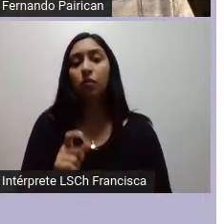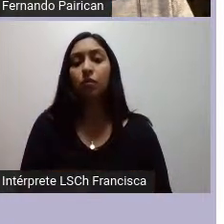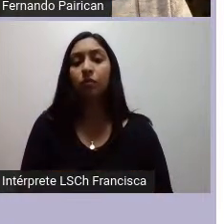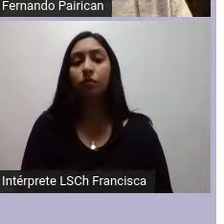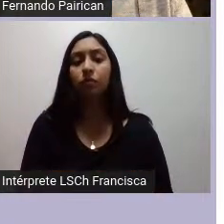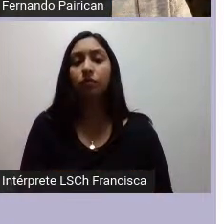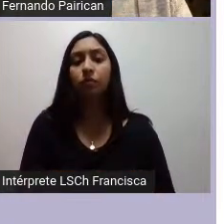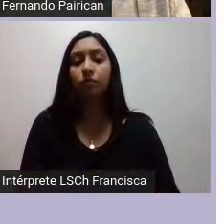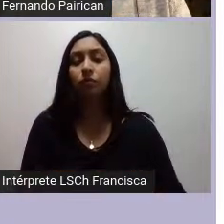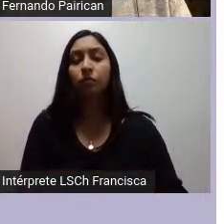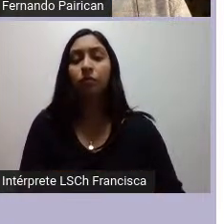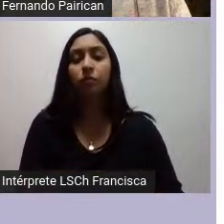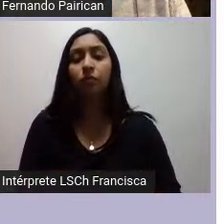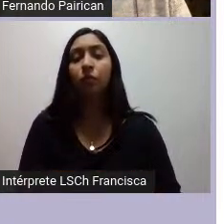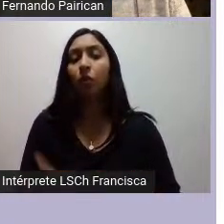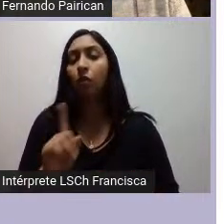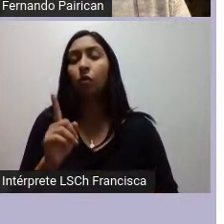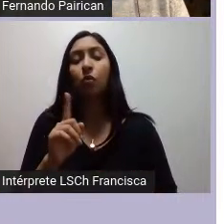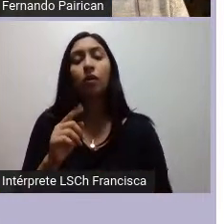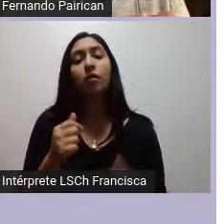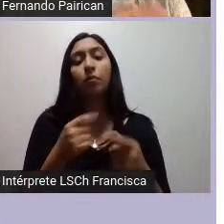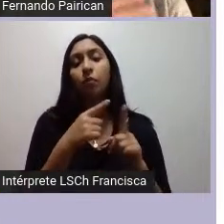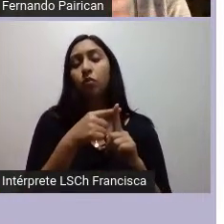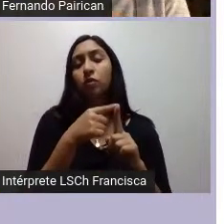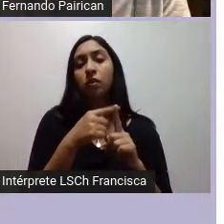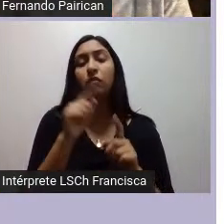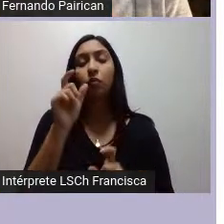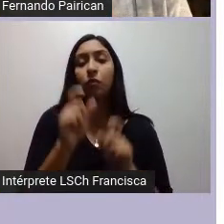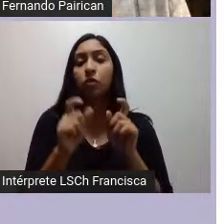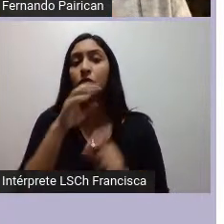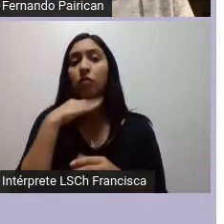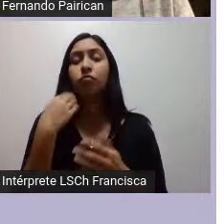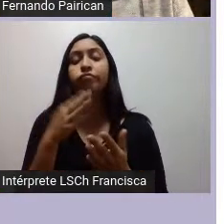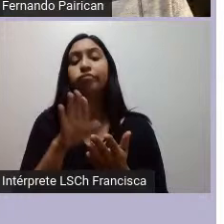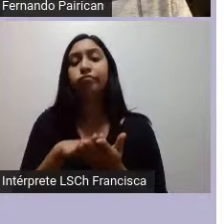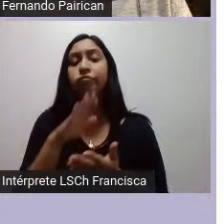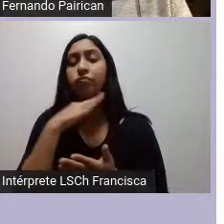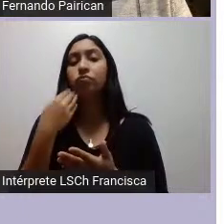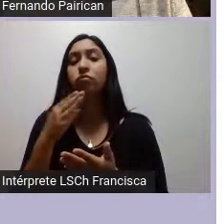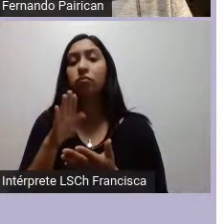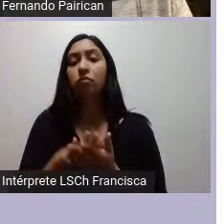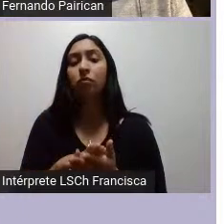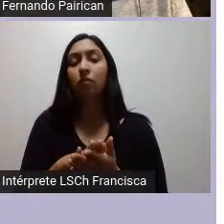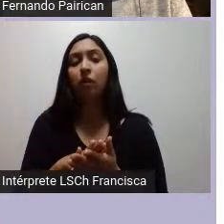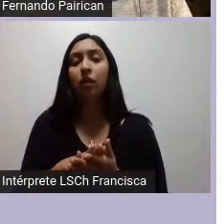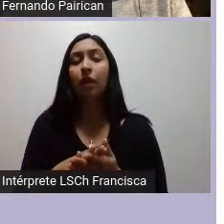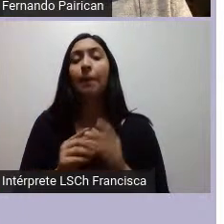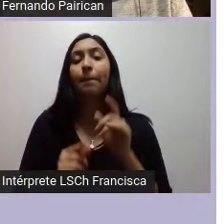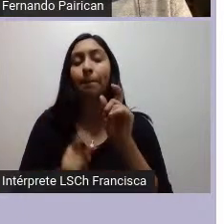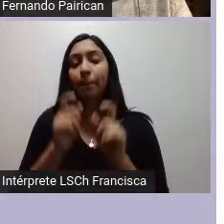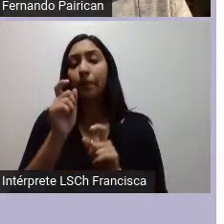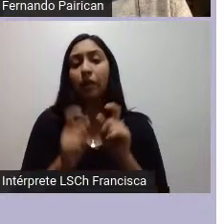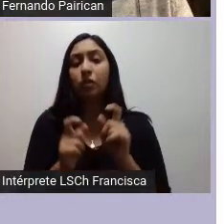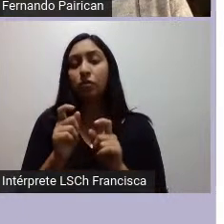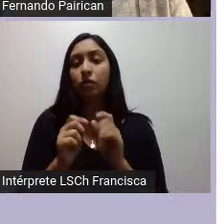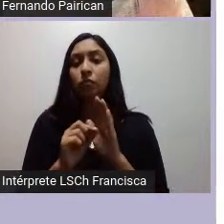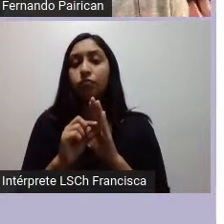¿no? que personas vayan muriendo dentro de un conflicto y cada vez vayan incrementándose esa esa